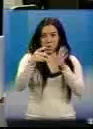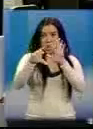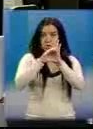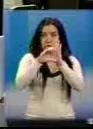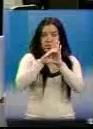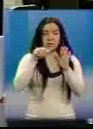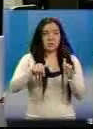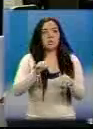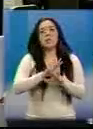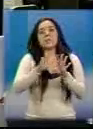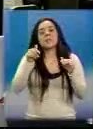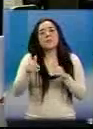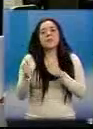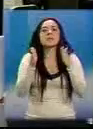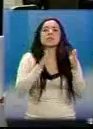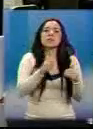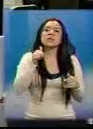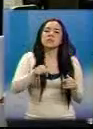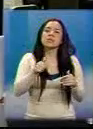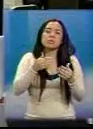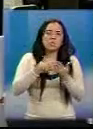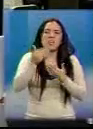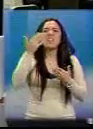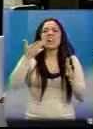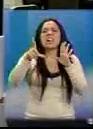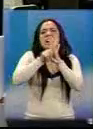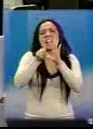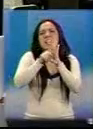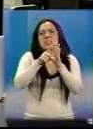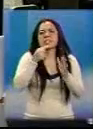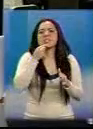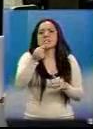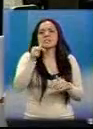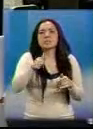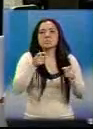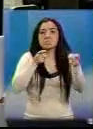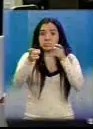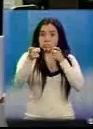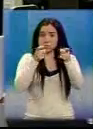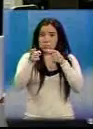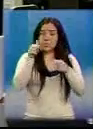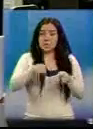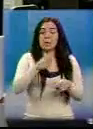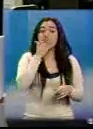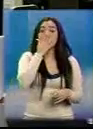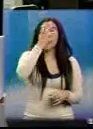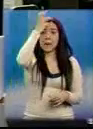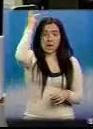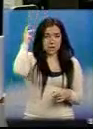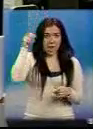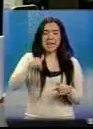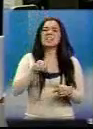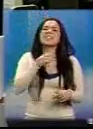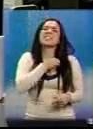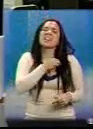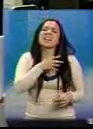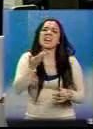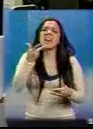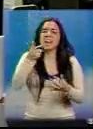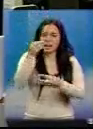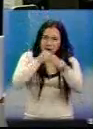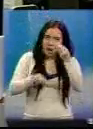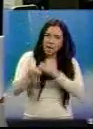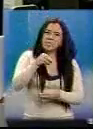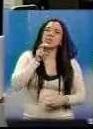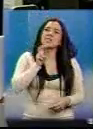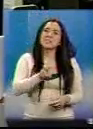Y a propósito de reformas, la iniciativa de ley que presentará la Coordinadora de Organizaciones Mayas de Modificar la Constitución